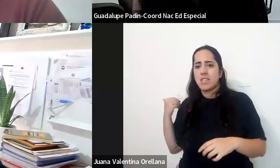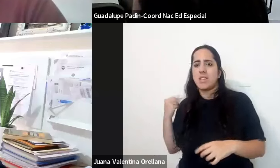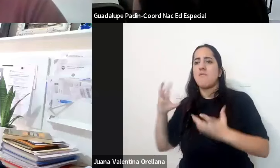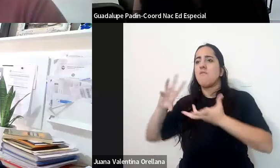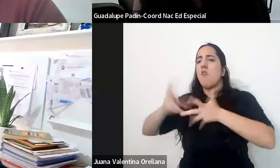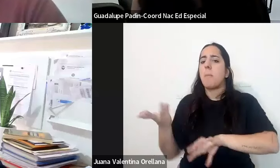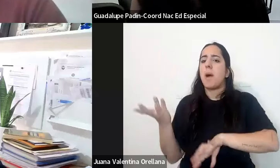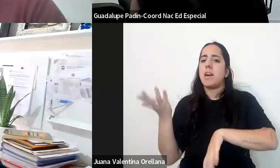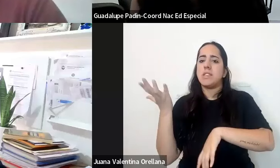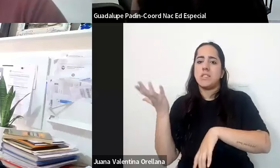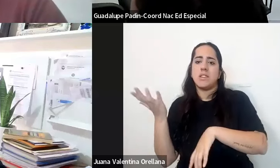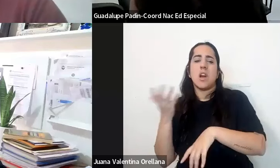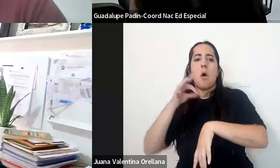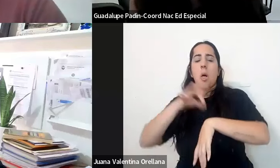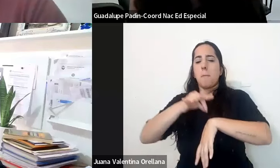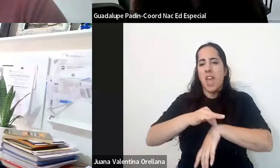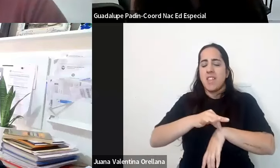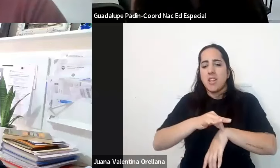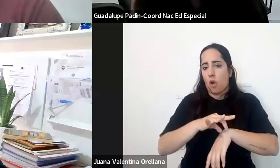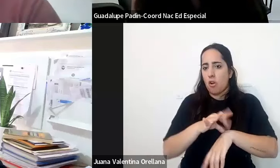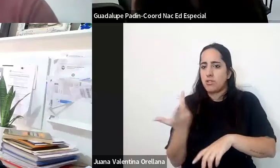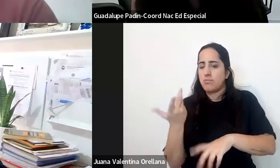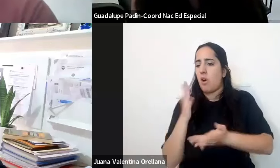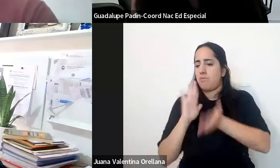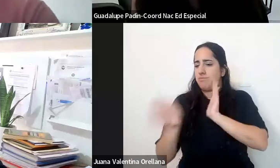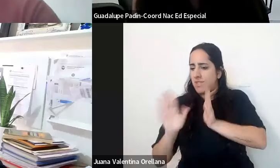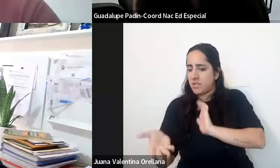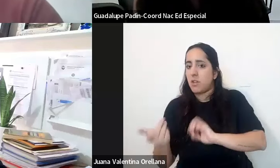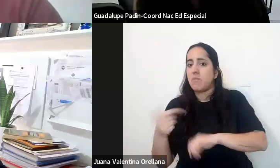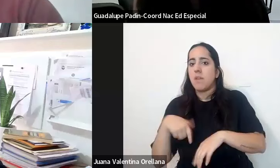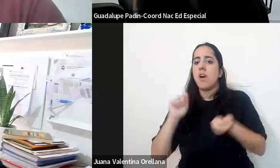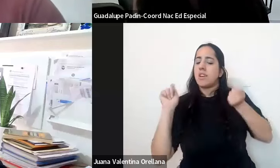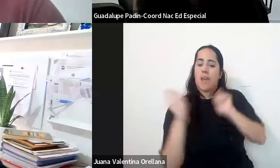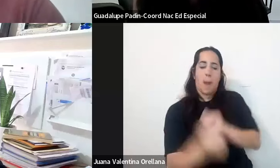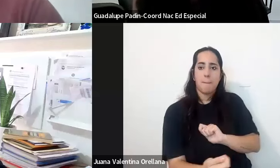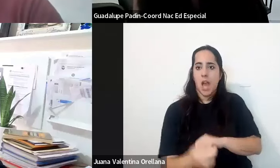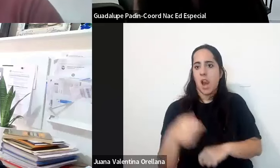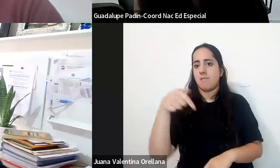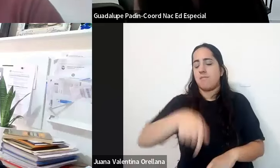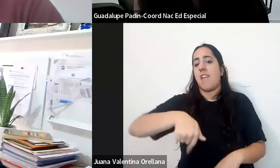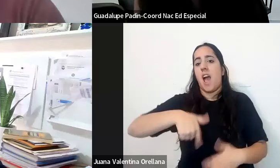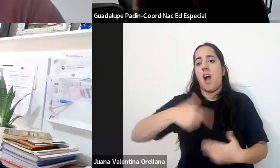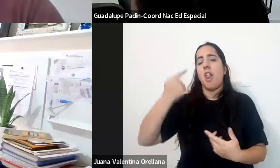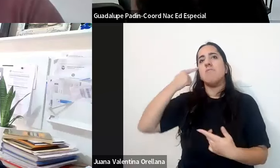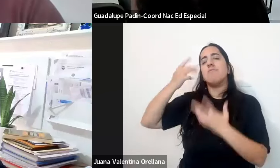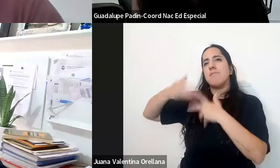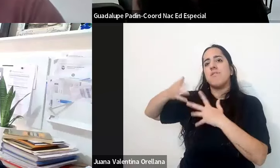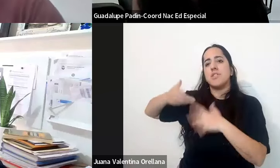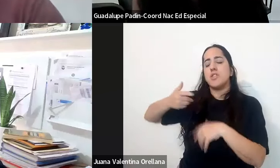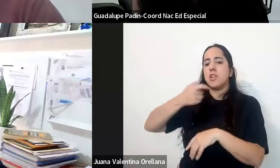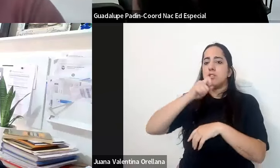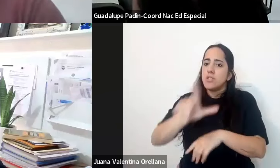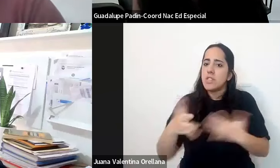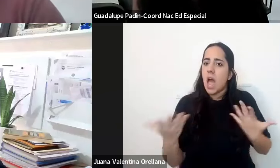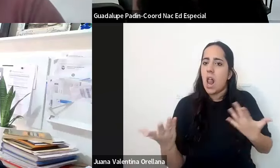capacitistas o rehabilitadores nos están llevando por distintos caminos en donde se trata en